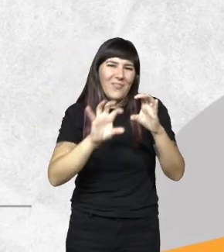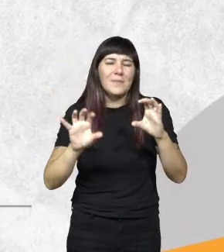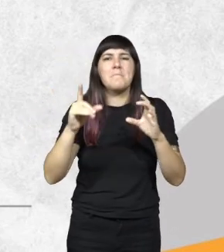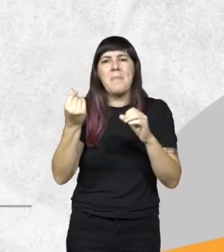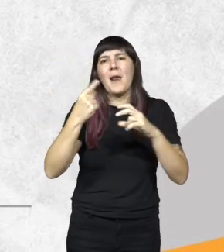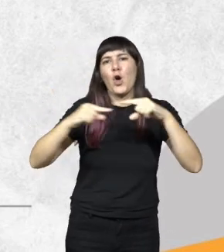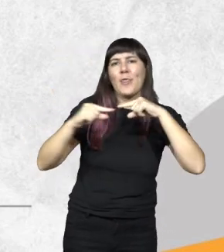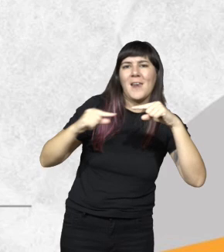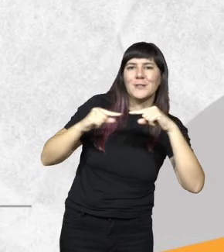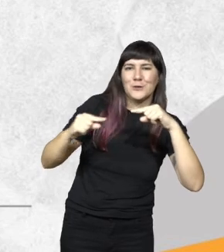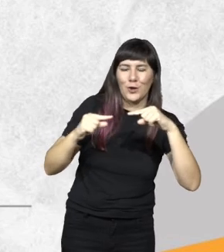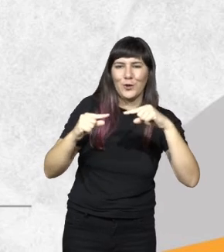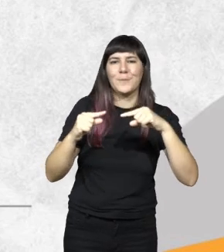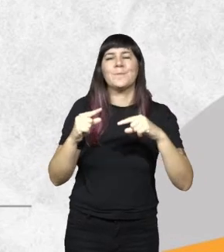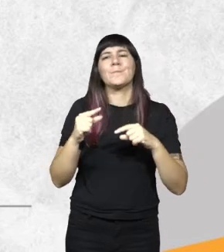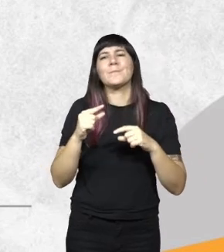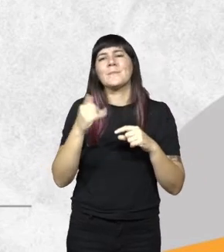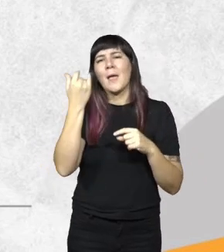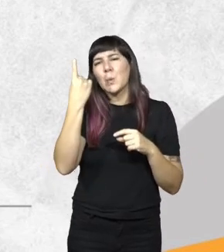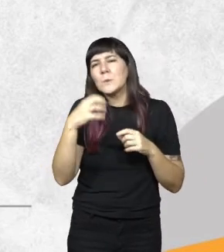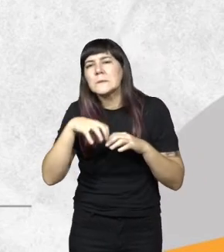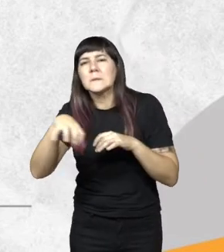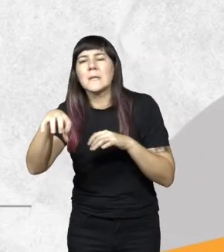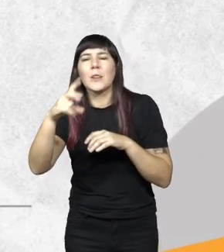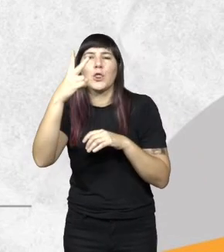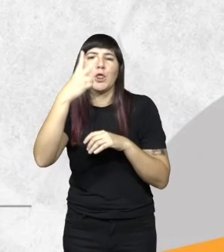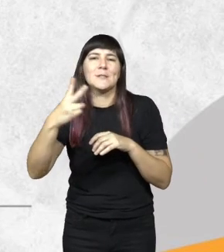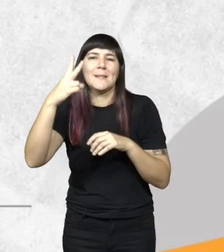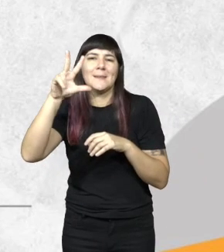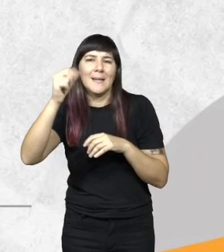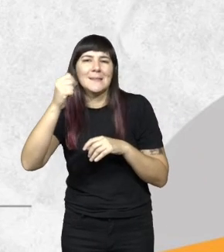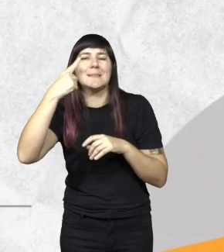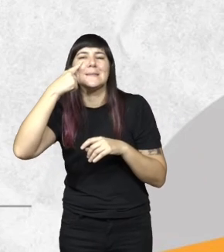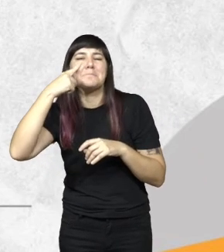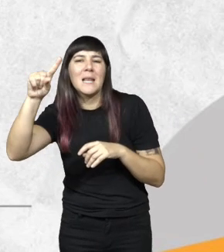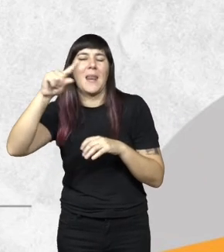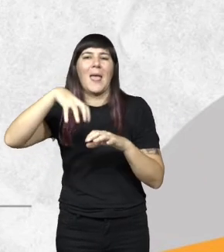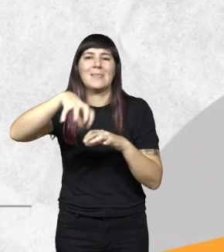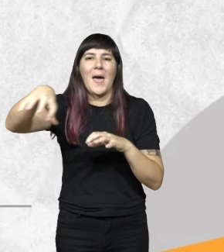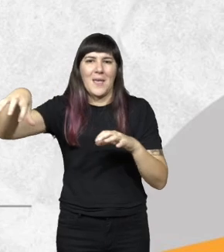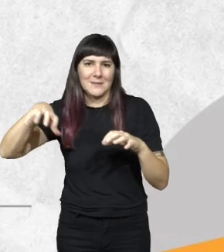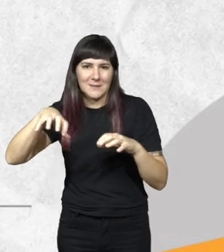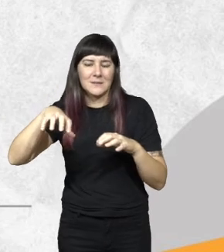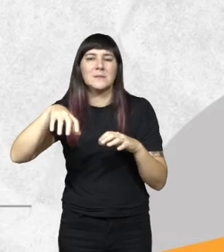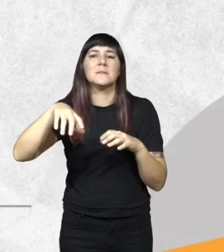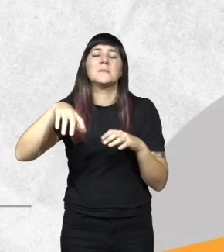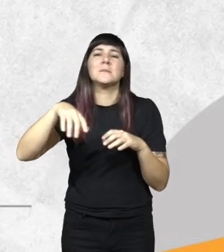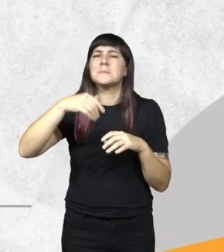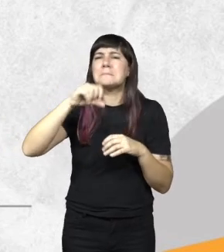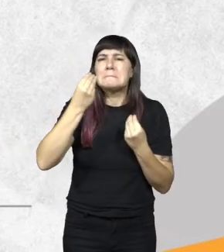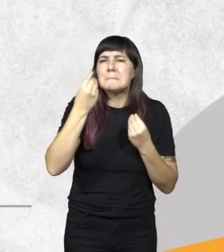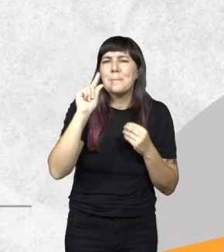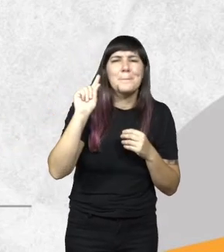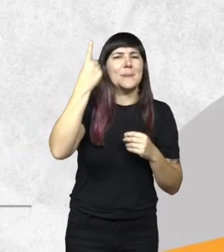de biósfera y agotique abarca 236.000 hectáreas las principales funciones del cuerpo de